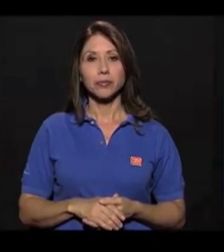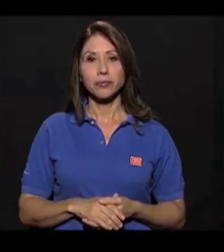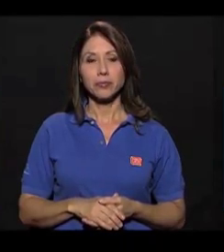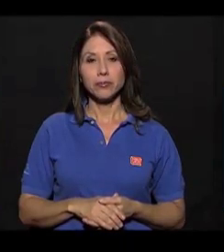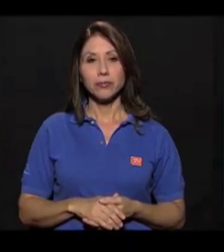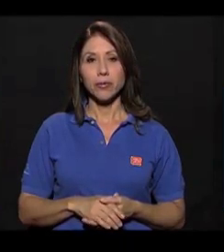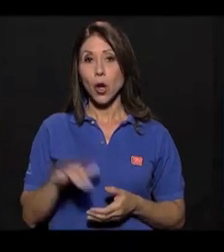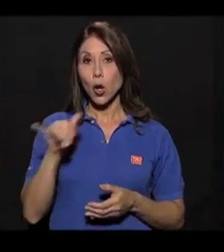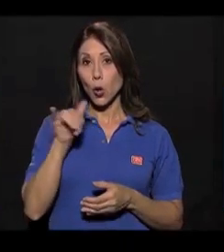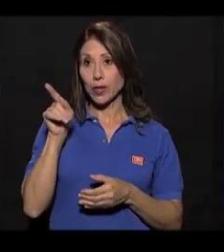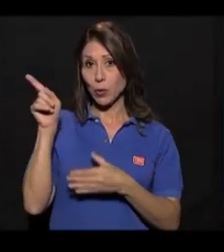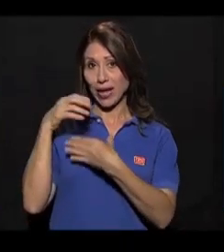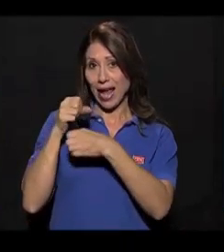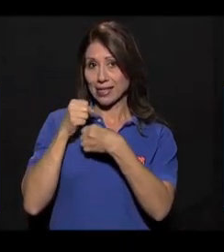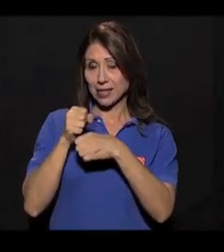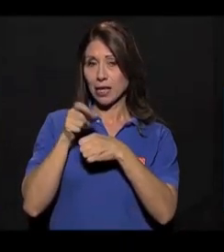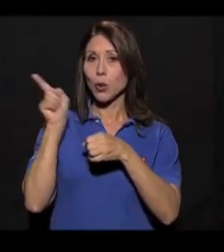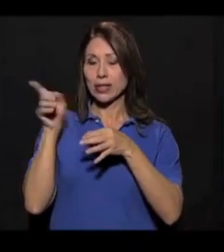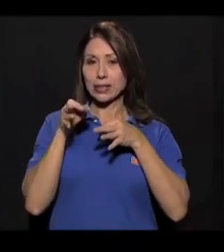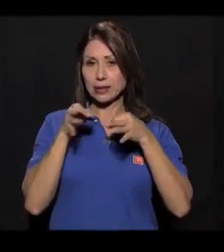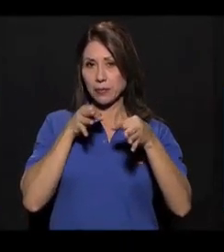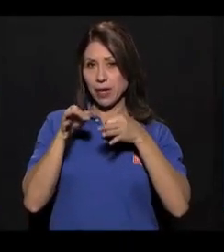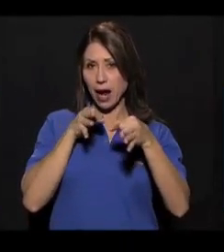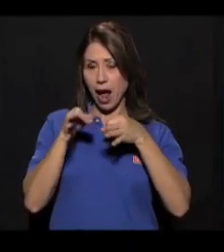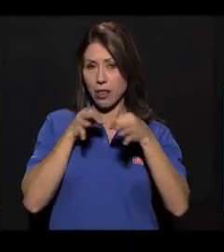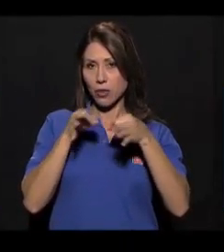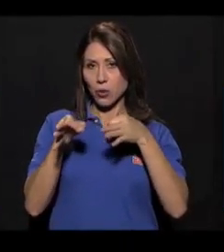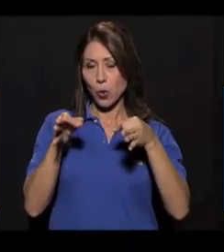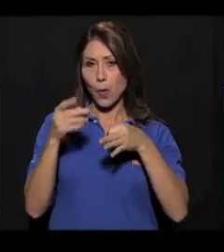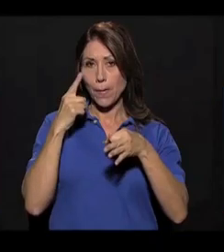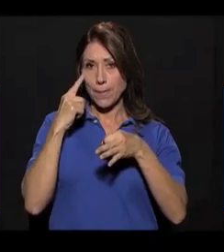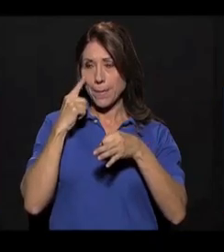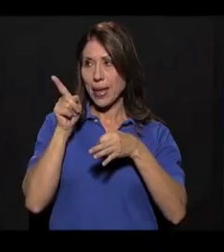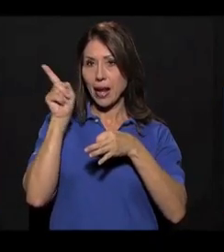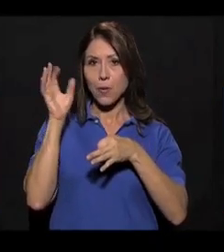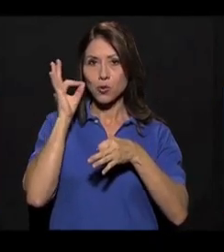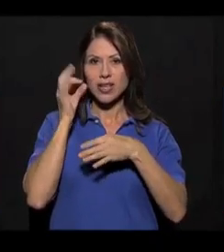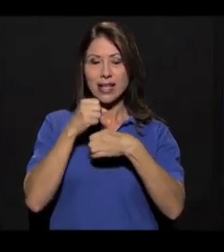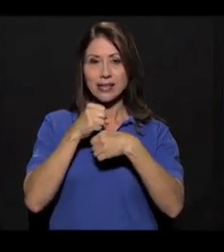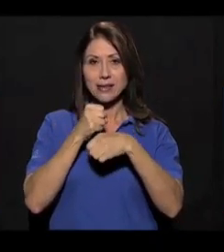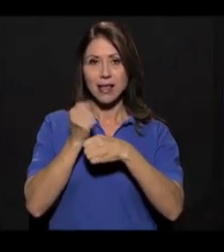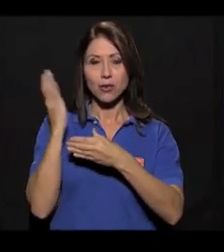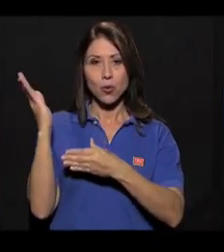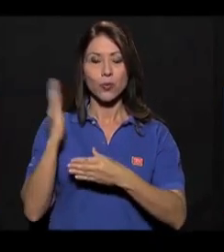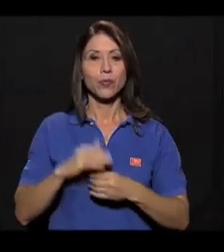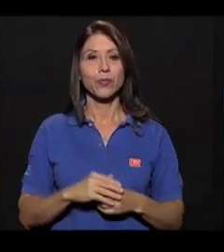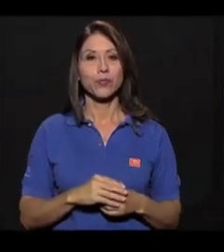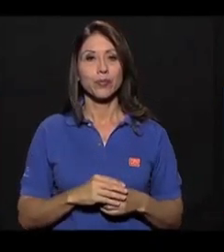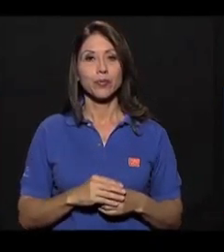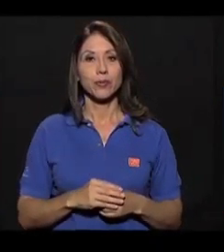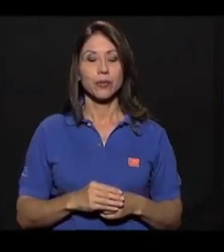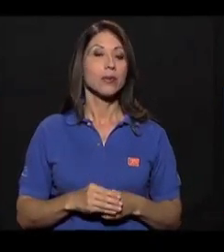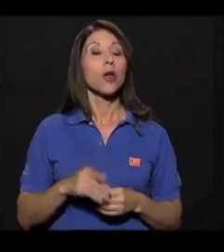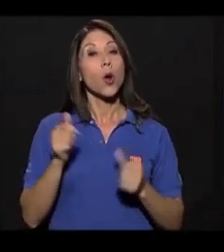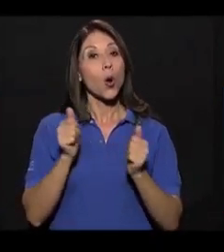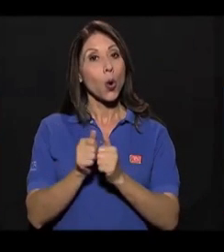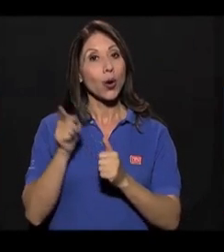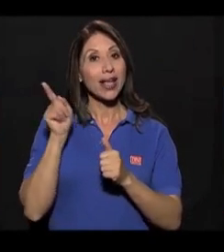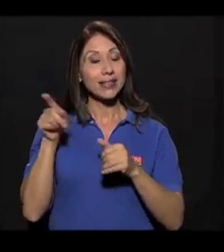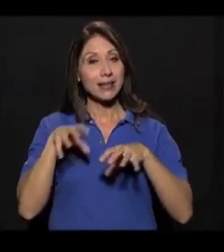a cruzar la pierna en medio de la otra. Vamos a llevar la pierna hacia el lado y vamos a regresar. Esto nos va a ayudar a calentar